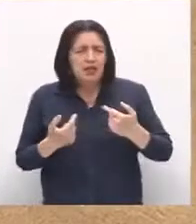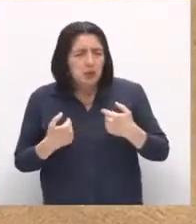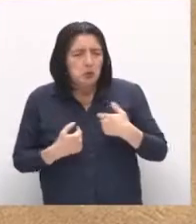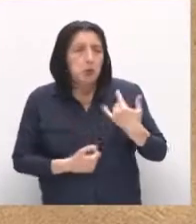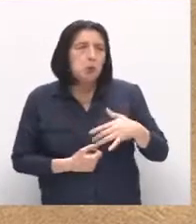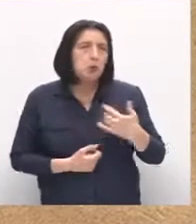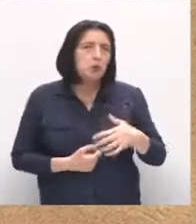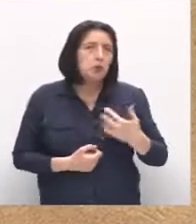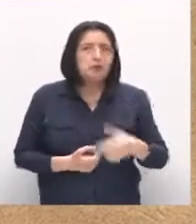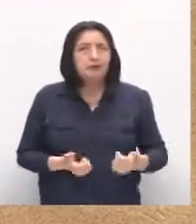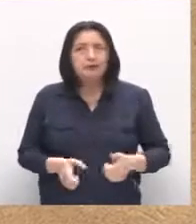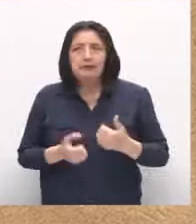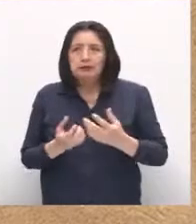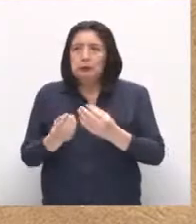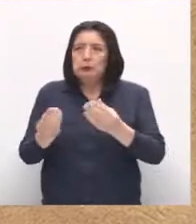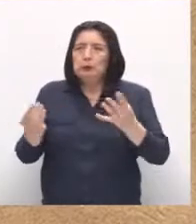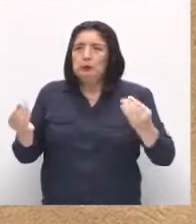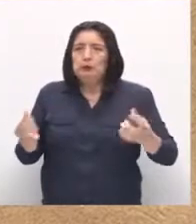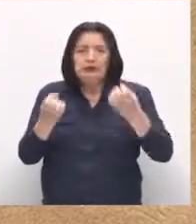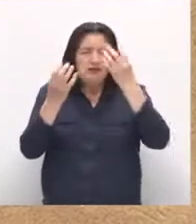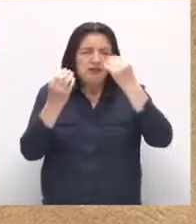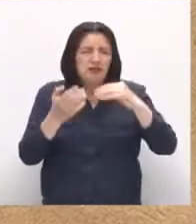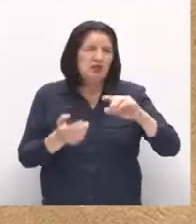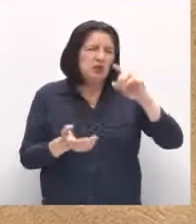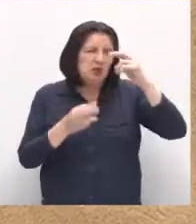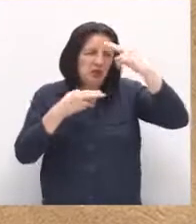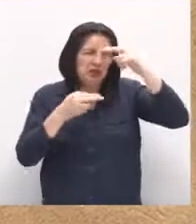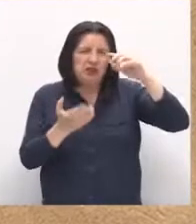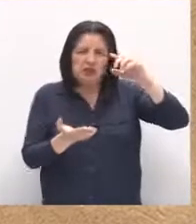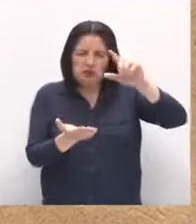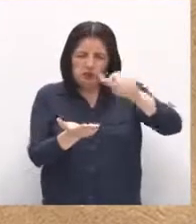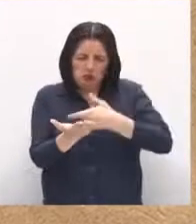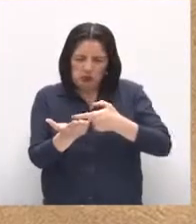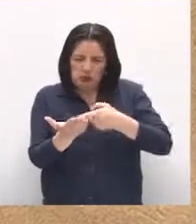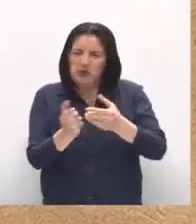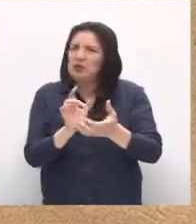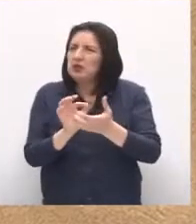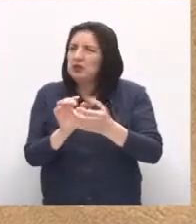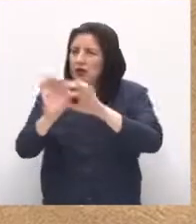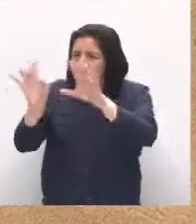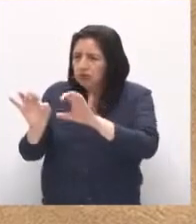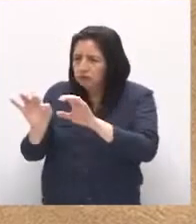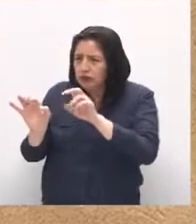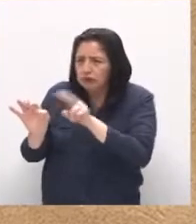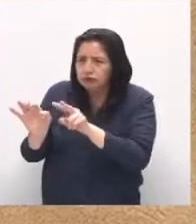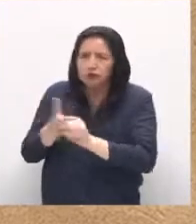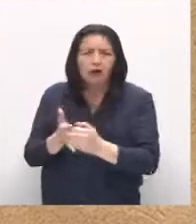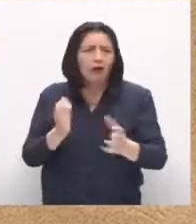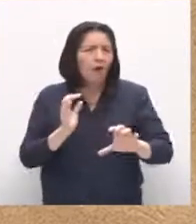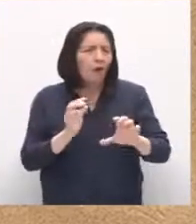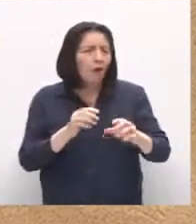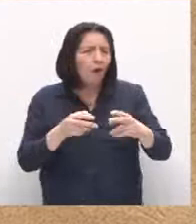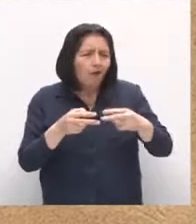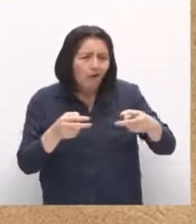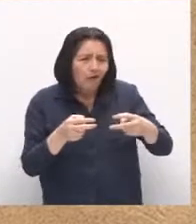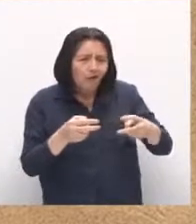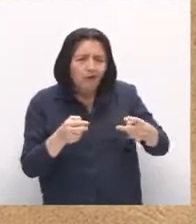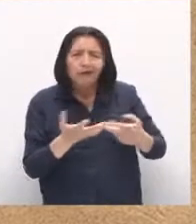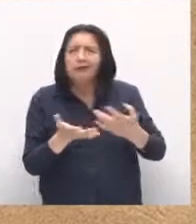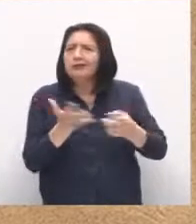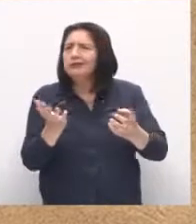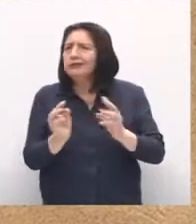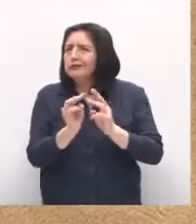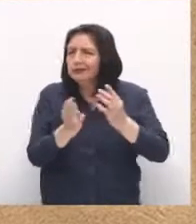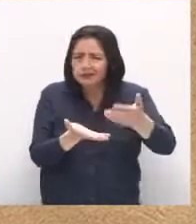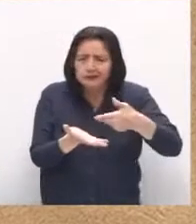que vivimos en un mundo lleno de información. Recibimos noticias a través de nuestros celulares, a través de las computadoras, a través de los chats que tenemos con amigos y familia.